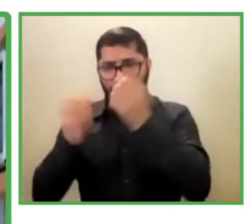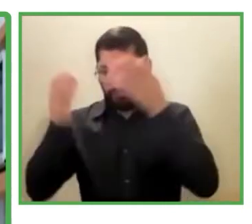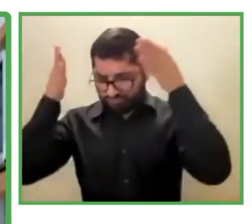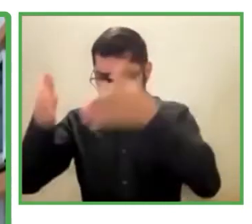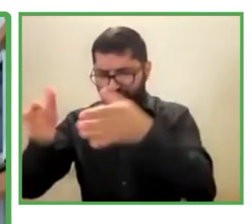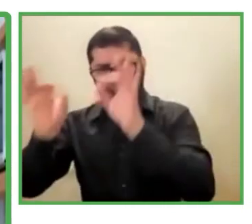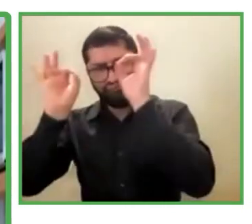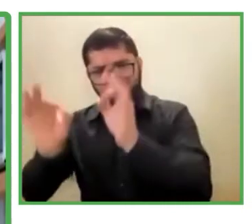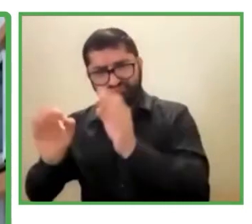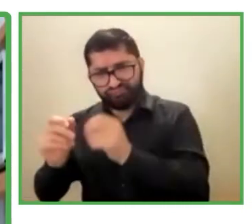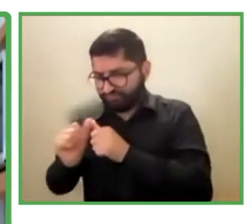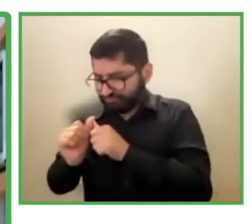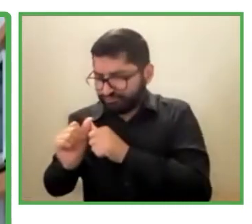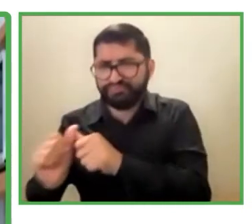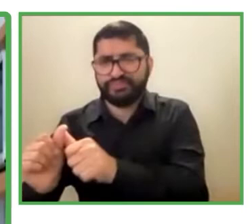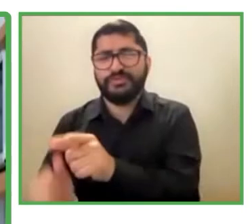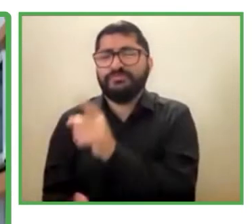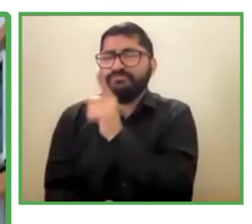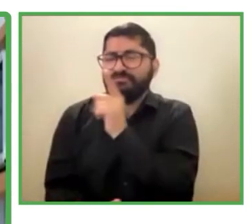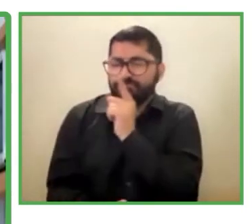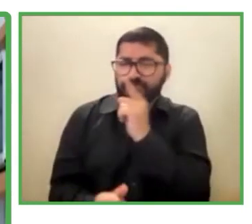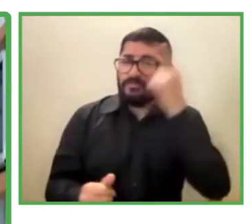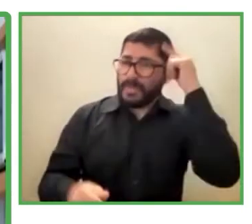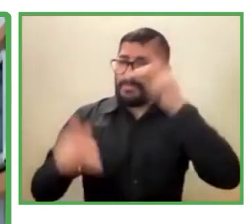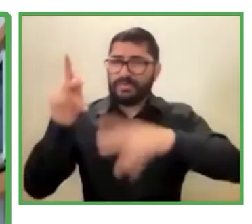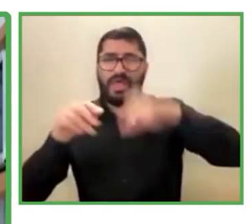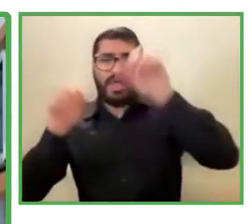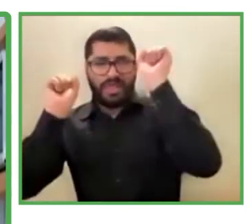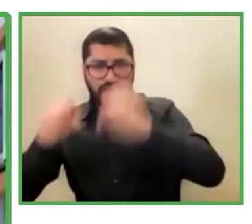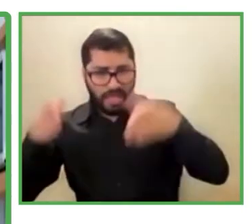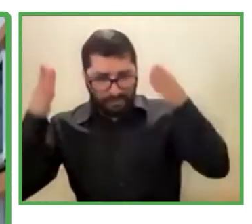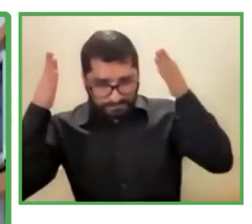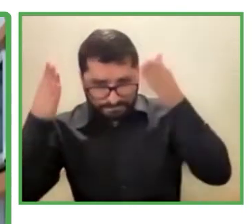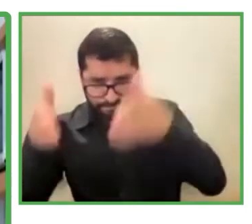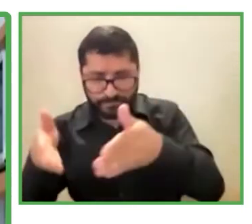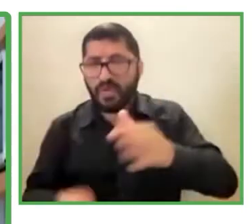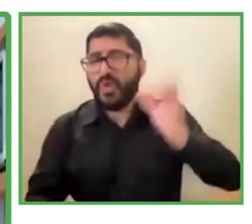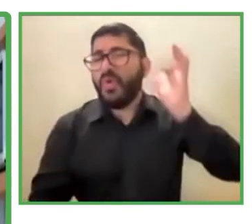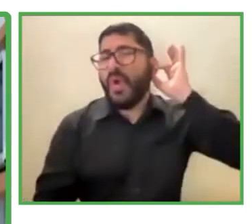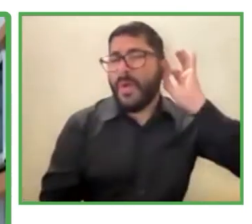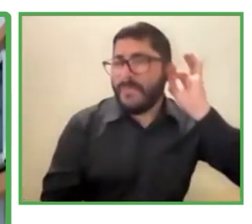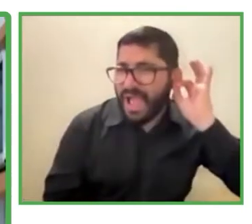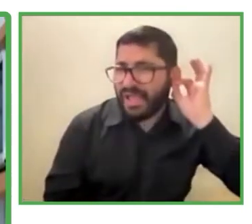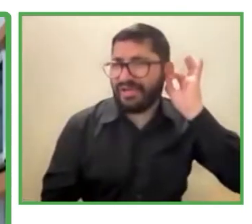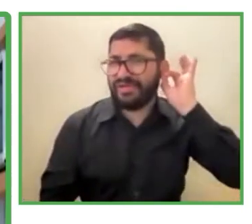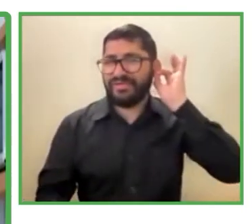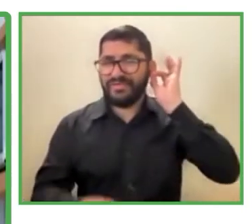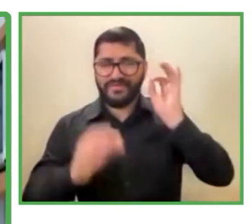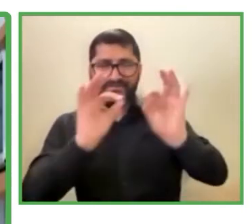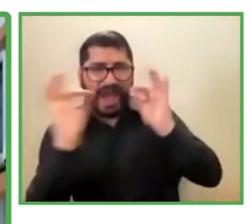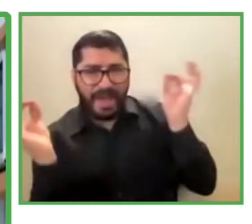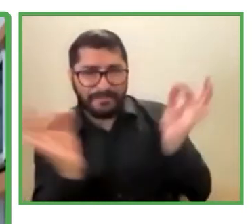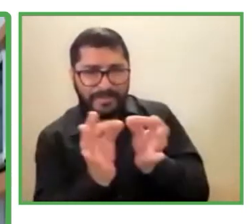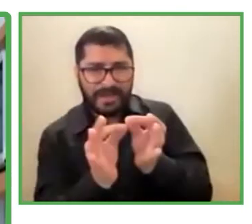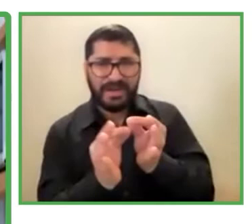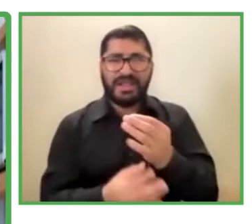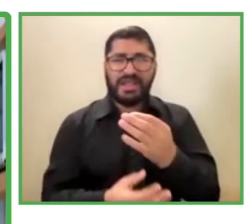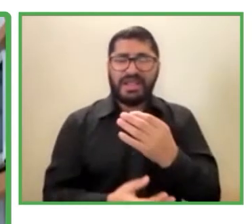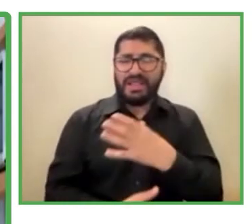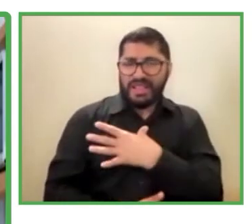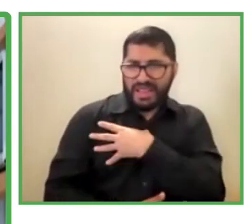o a sus hijos y poder hacer trabajo en casa. Por otro lado, les platico que